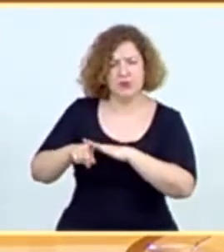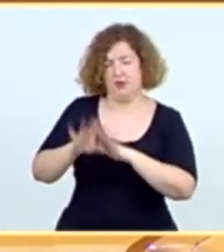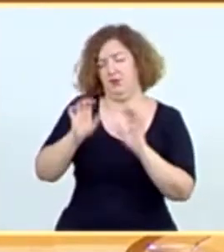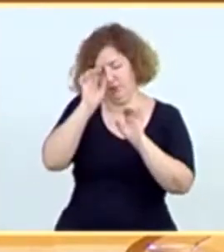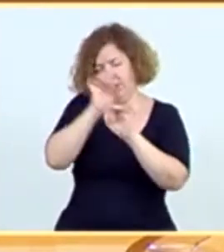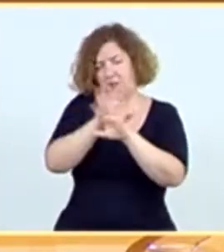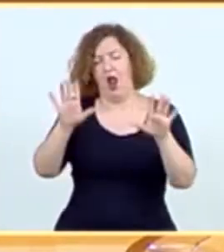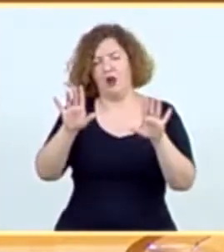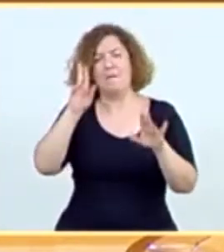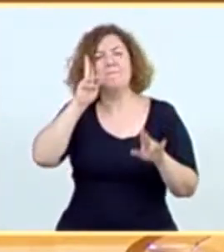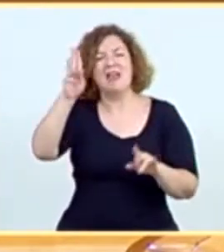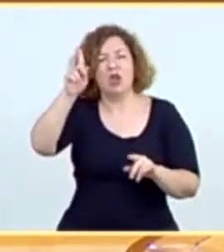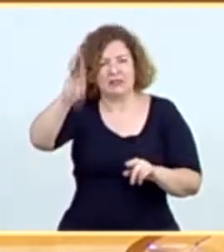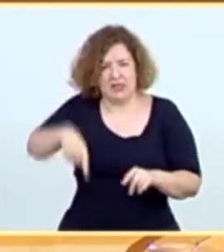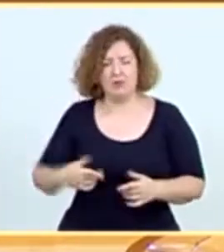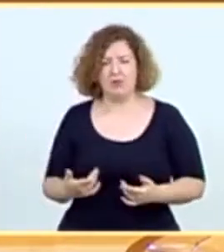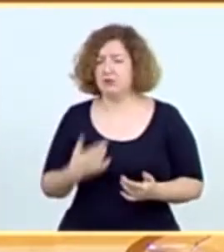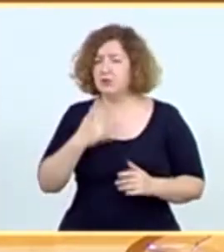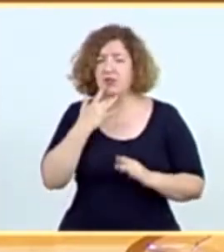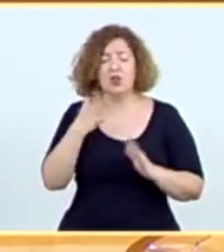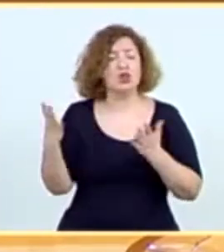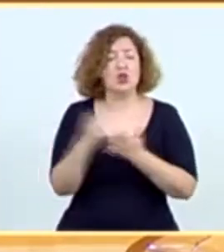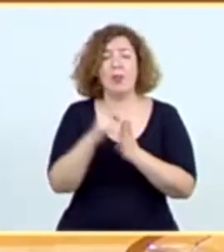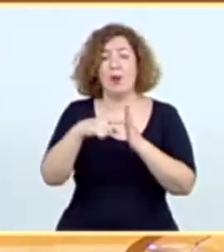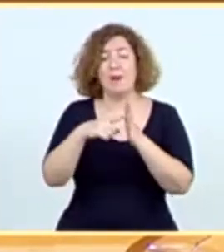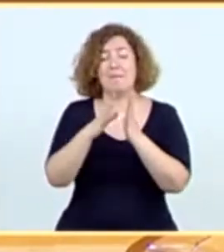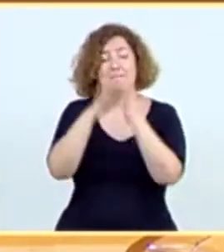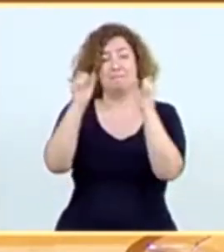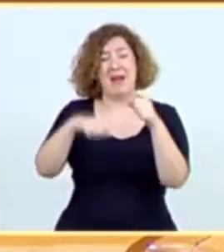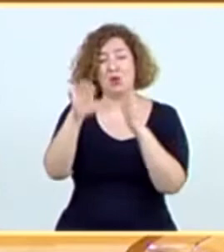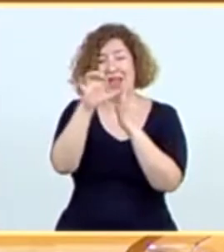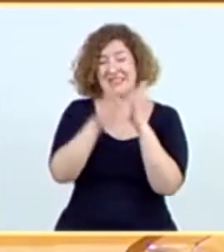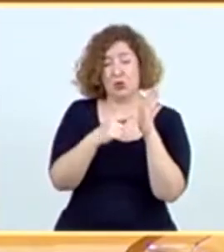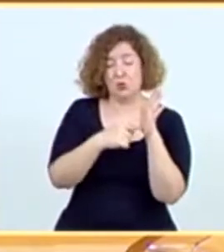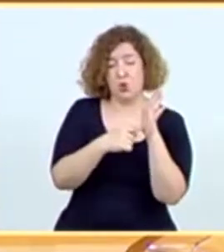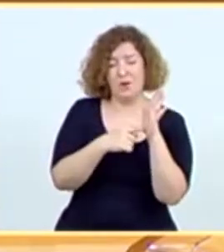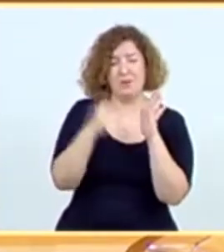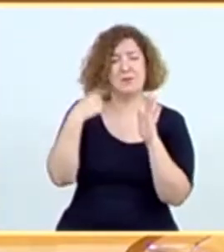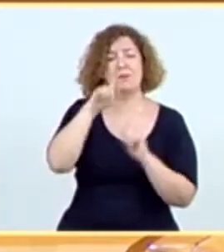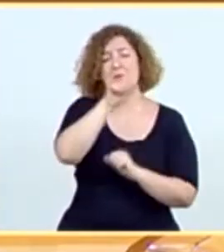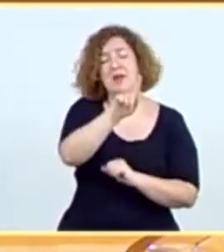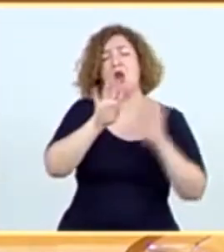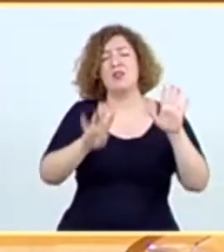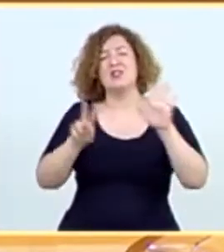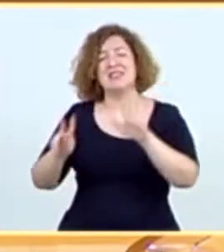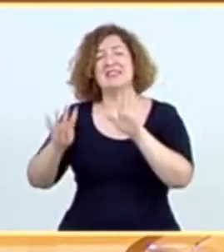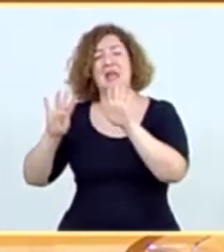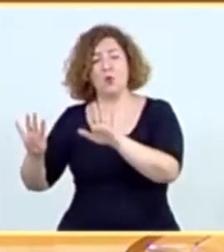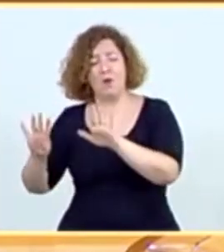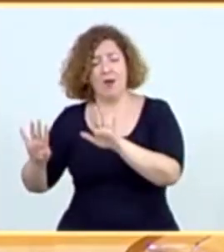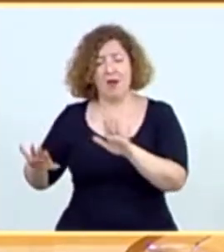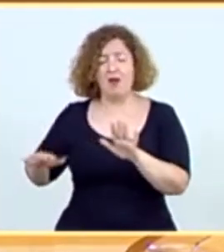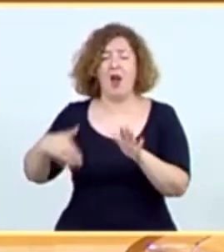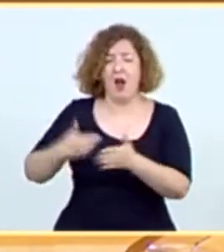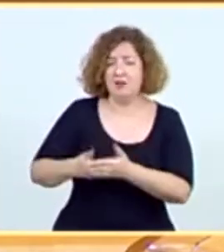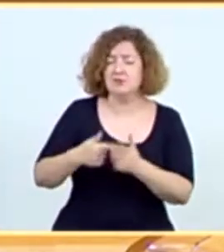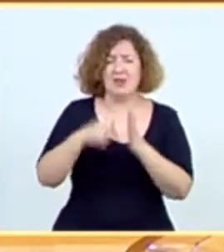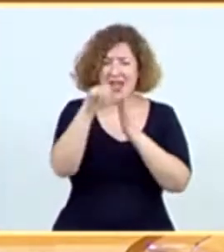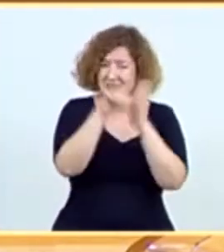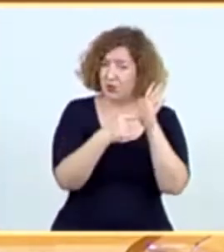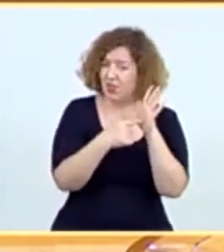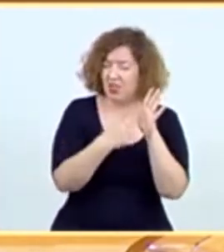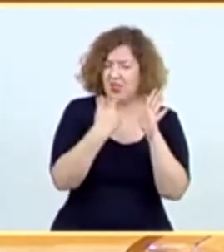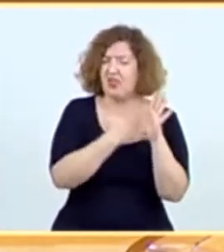pensiones. Queremos que se cumpla todo lo que se pactó en el estatuto en 1979 y, además, queremos seguir